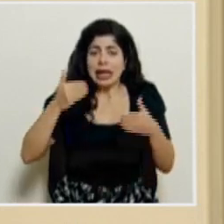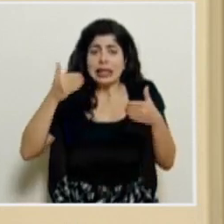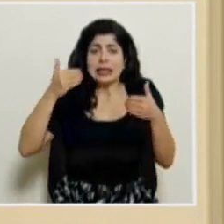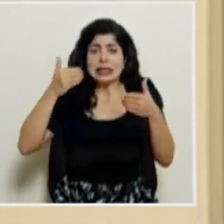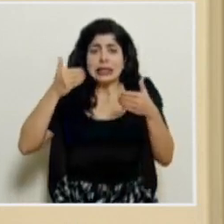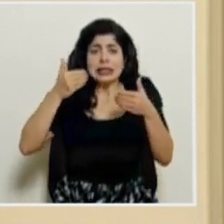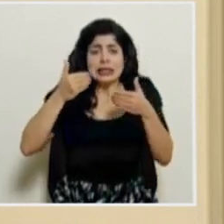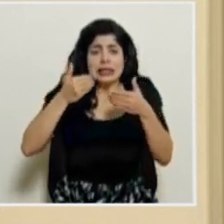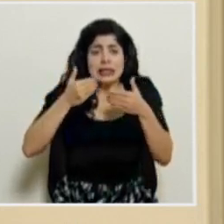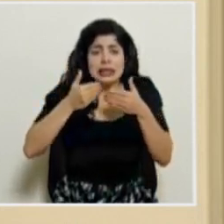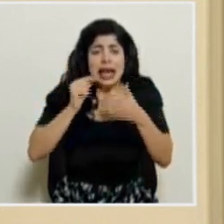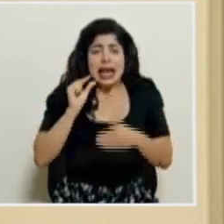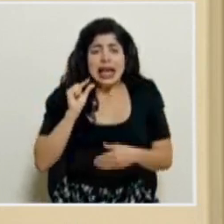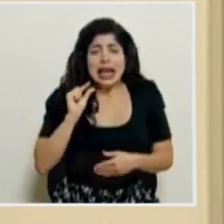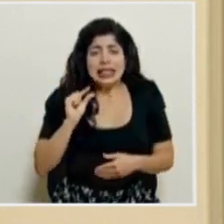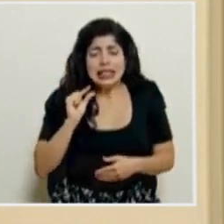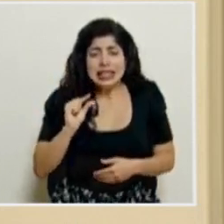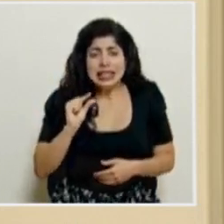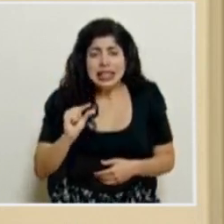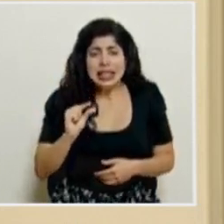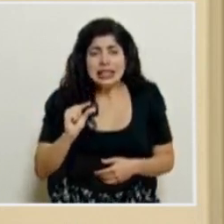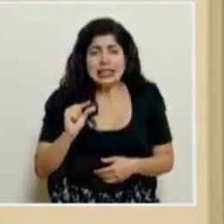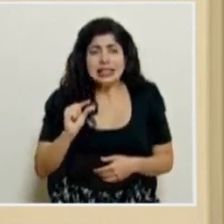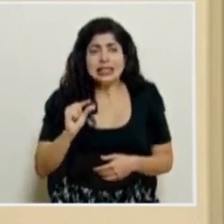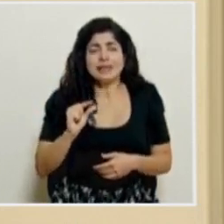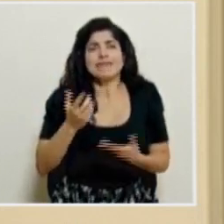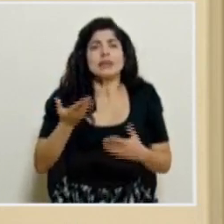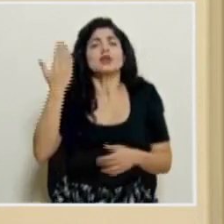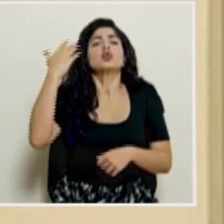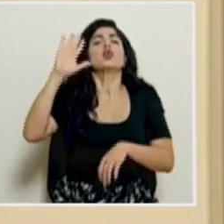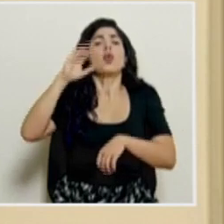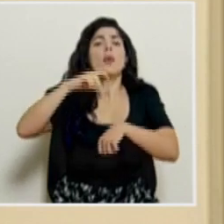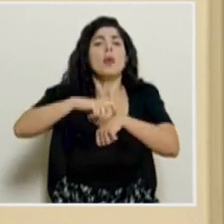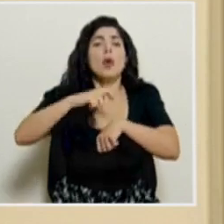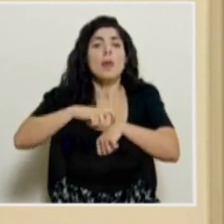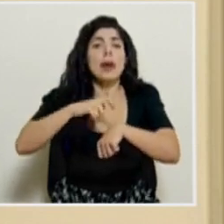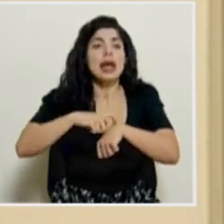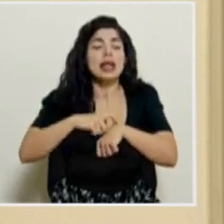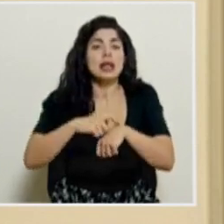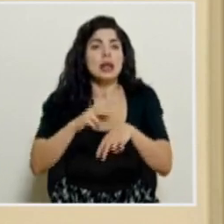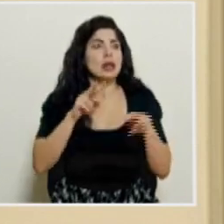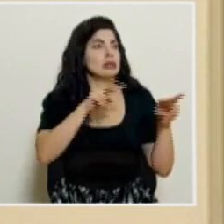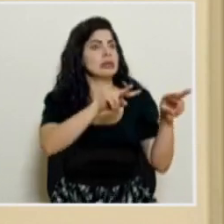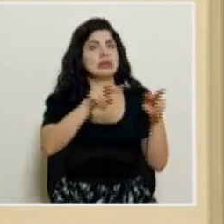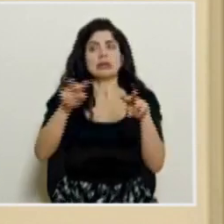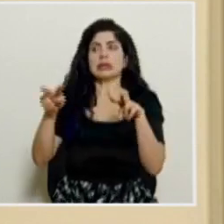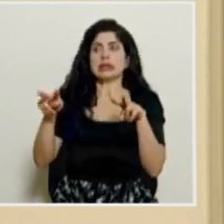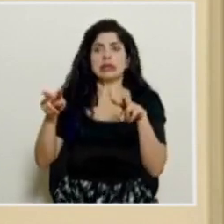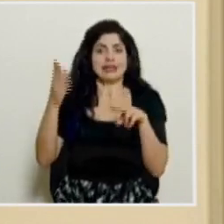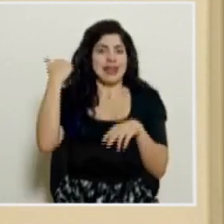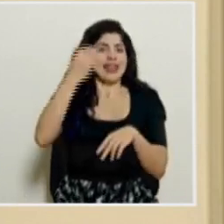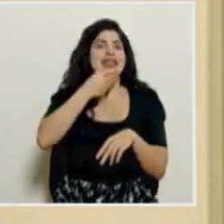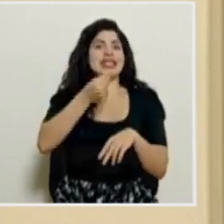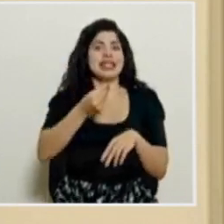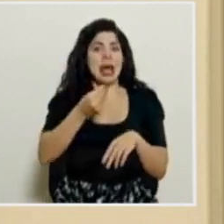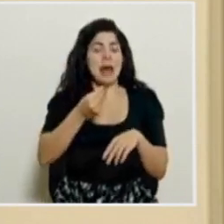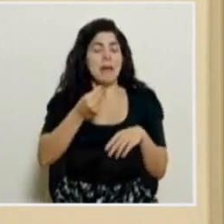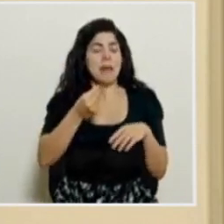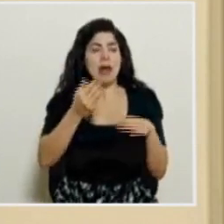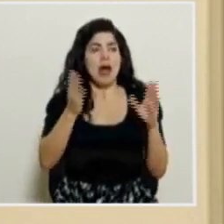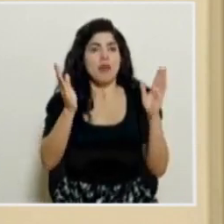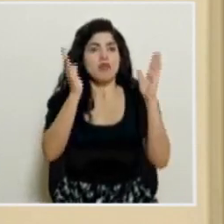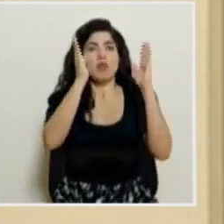de... pues estuvimos en un momento en que ya de manera práctica no teníamos camas